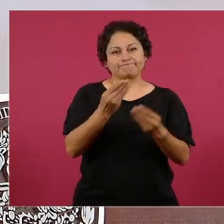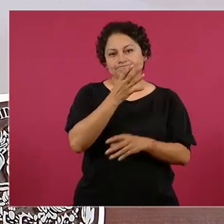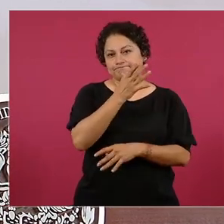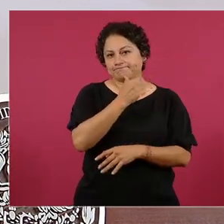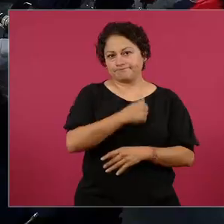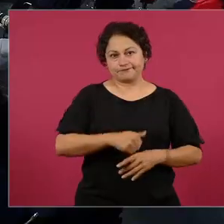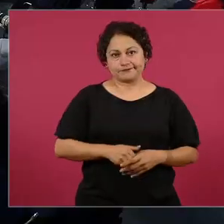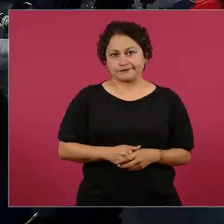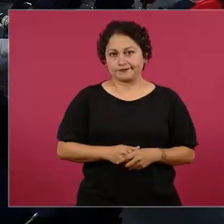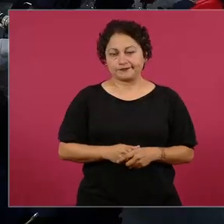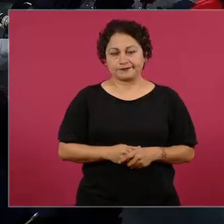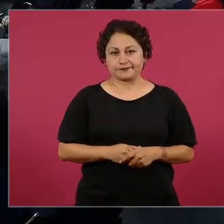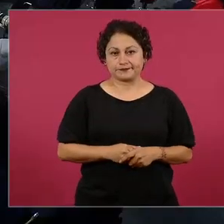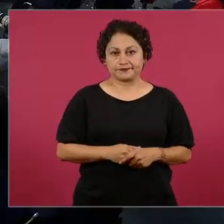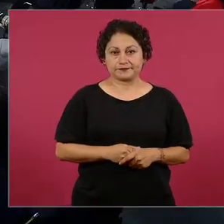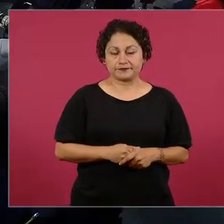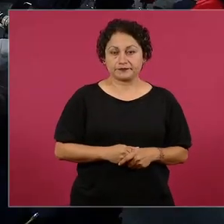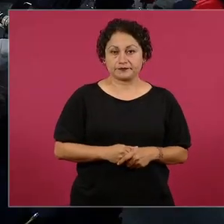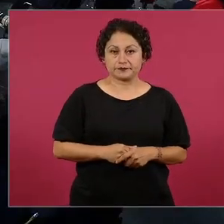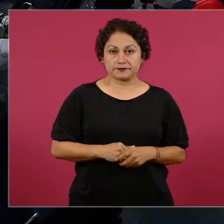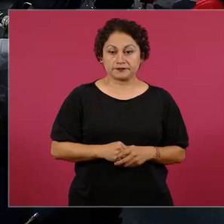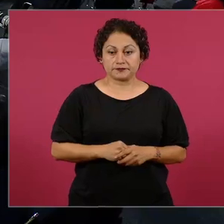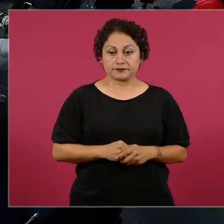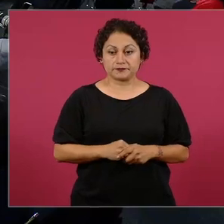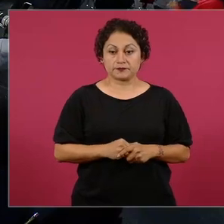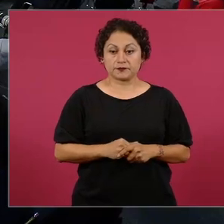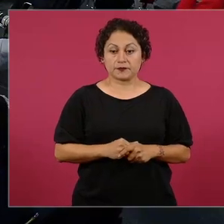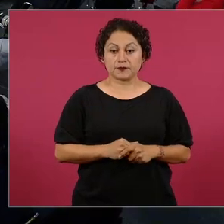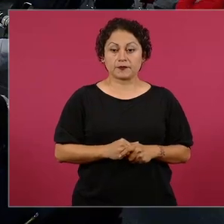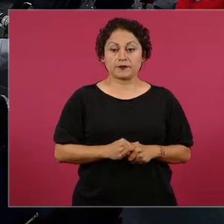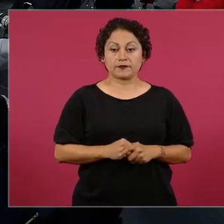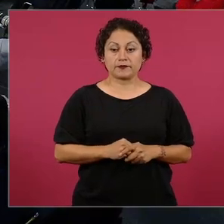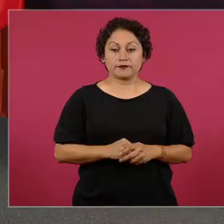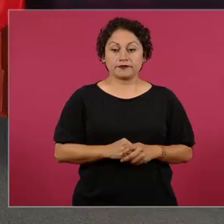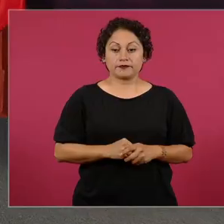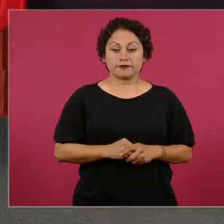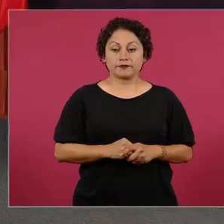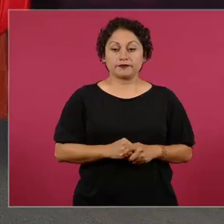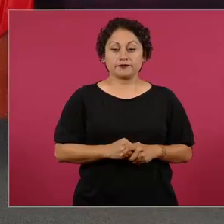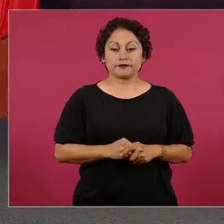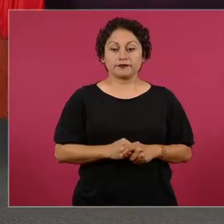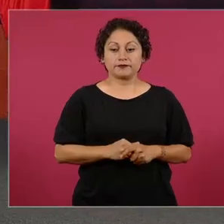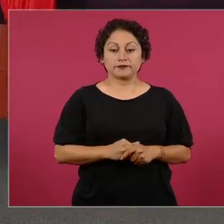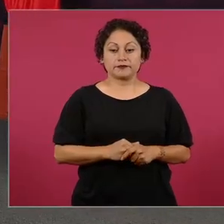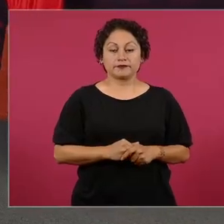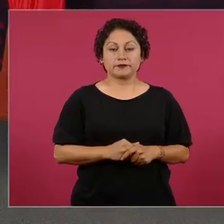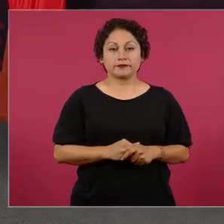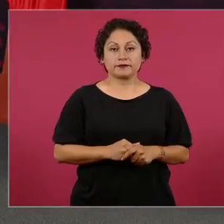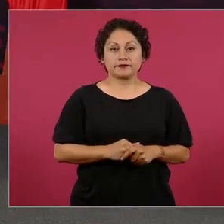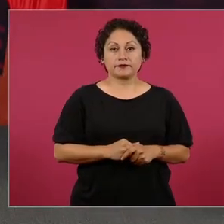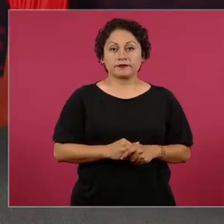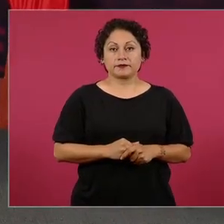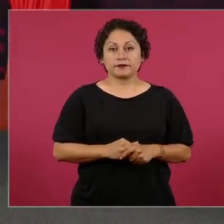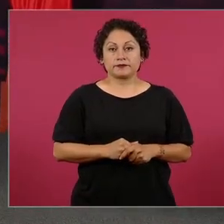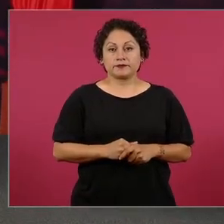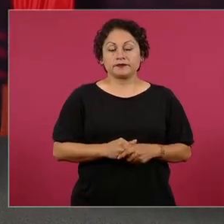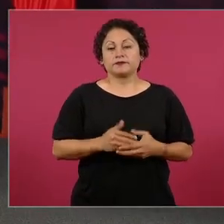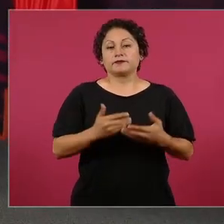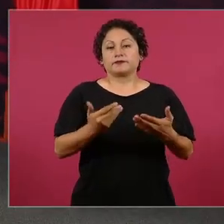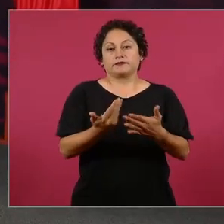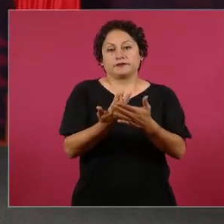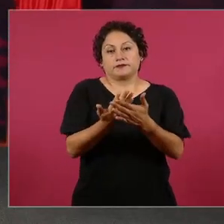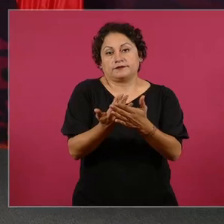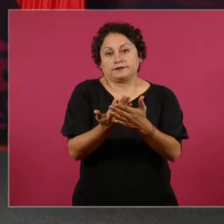hasta que se lleve a cabo la renovación del Poder Judicial,